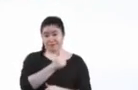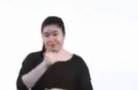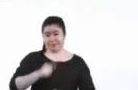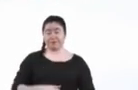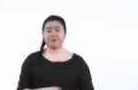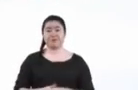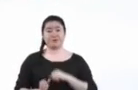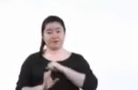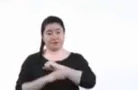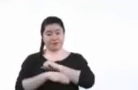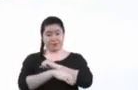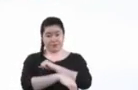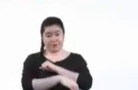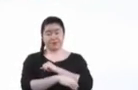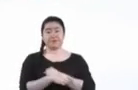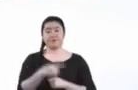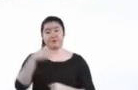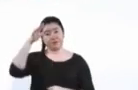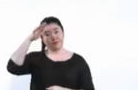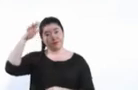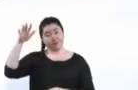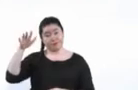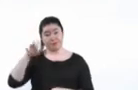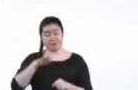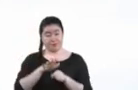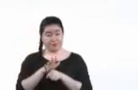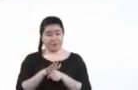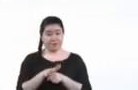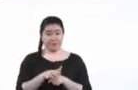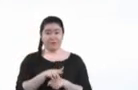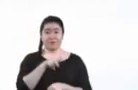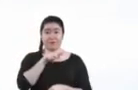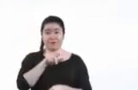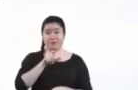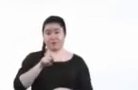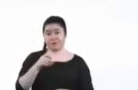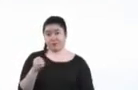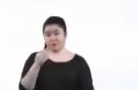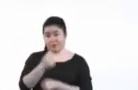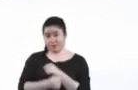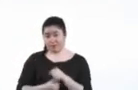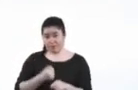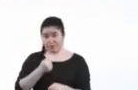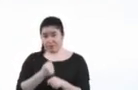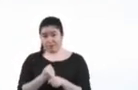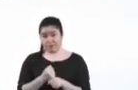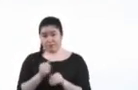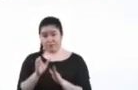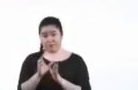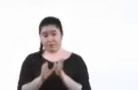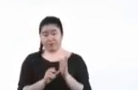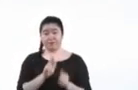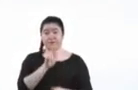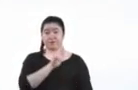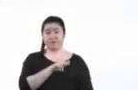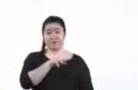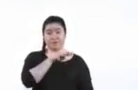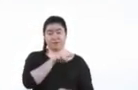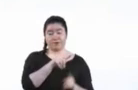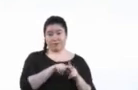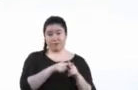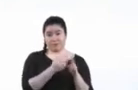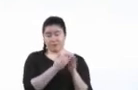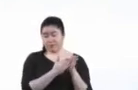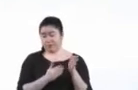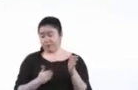Para la alcaldía Coajimalpa, para adultos que se vacunaron en la etapa de dieciocho a veintinueve años de edad, el calendario va del día martes diecinueve